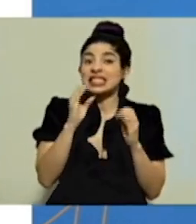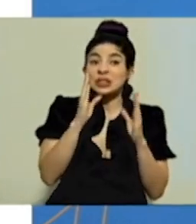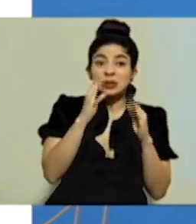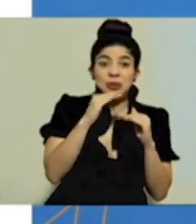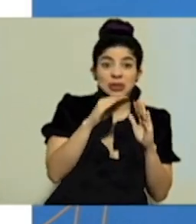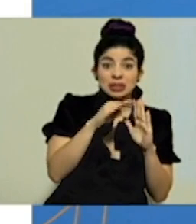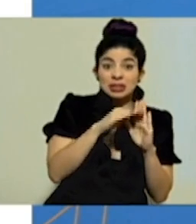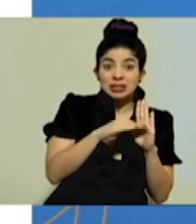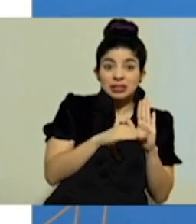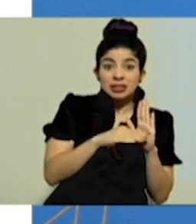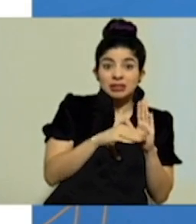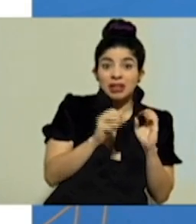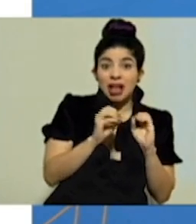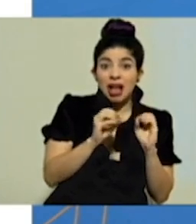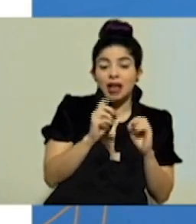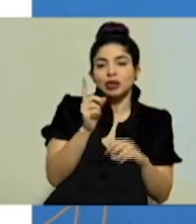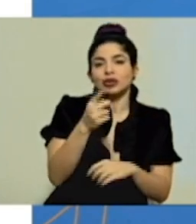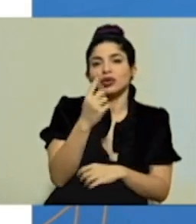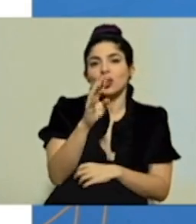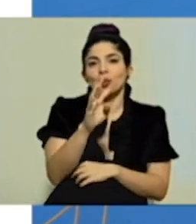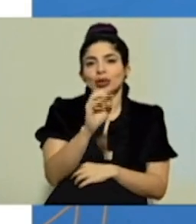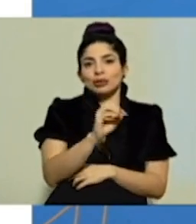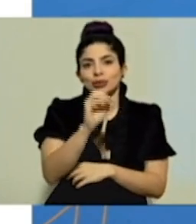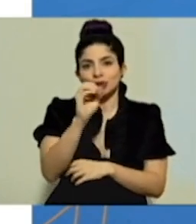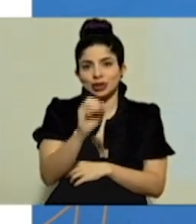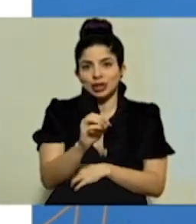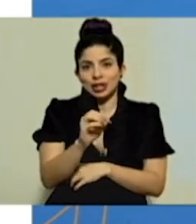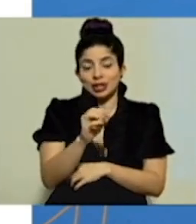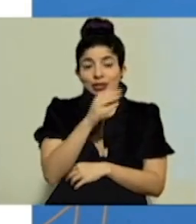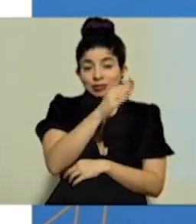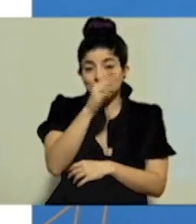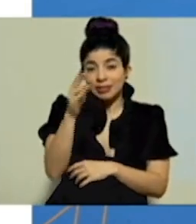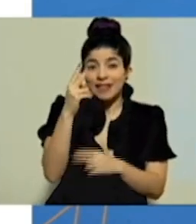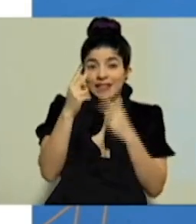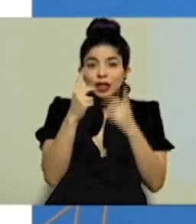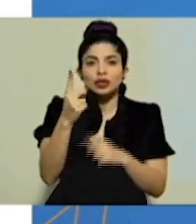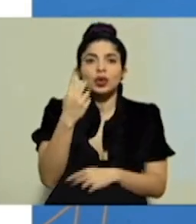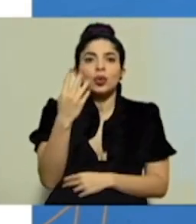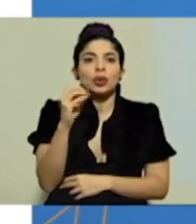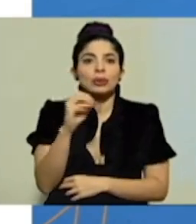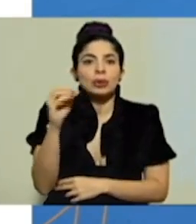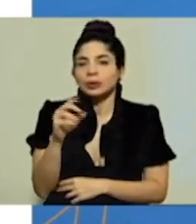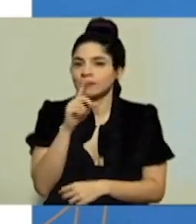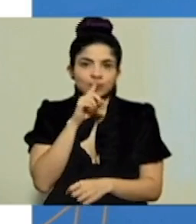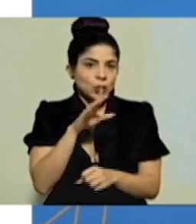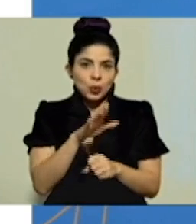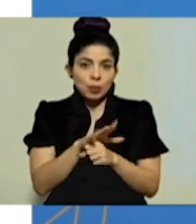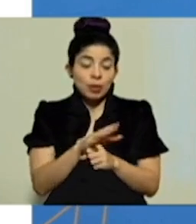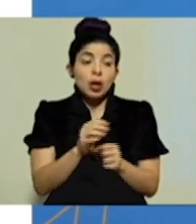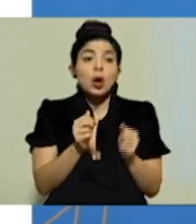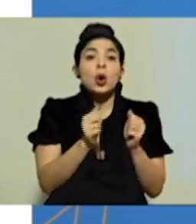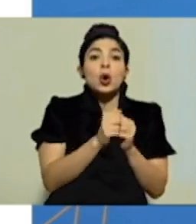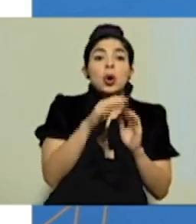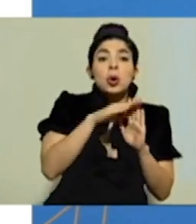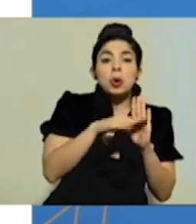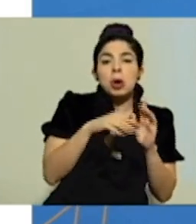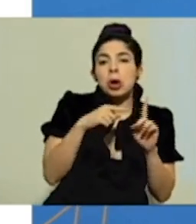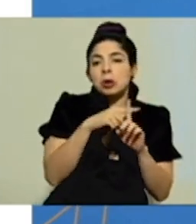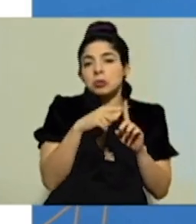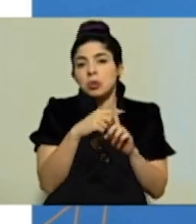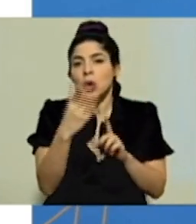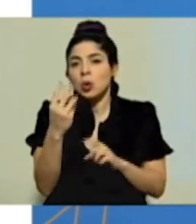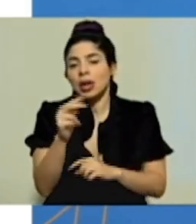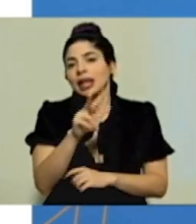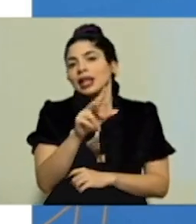hay únicamente un 4% de las construcciones visitadas que no están cumpliendo. Hay con medidas parciales un